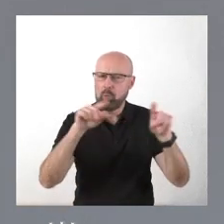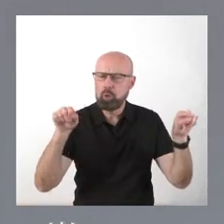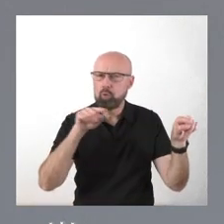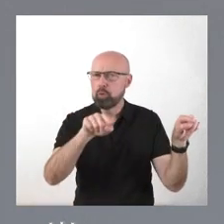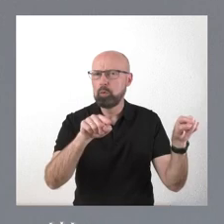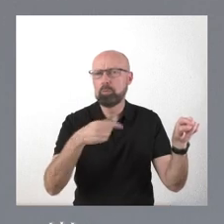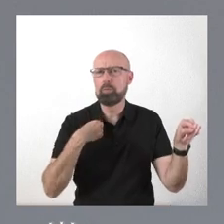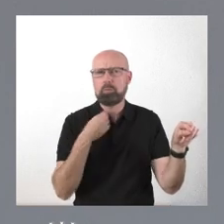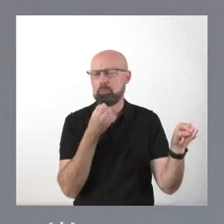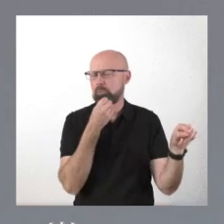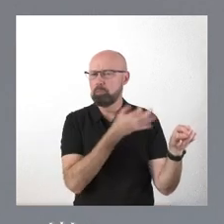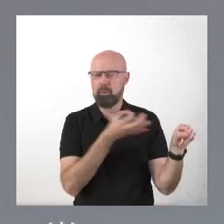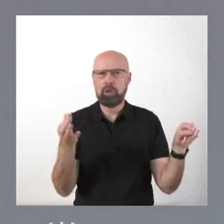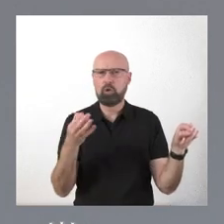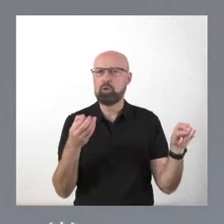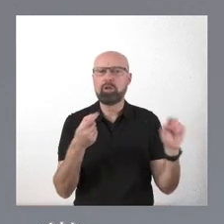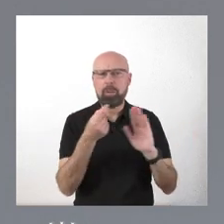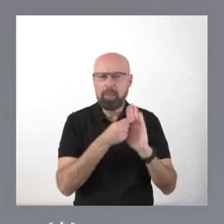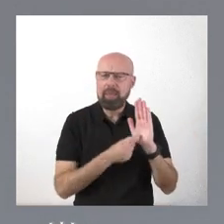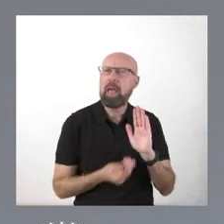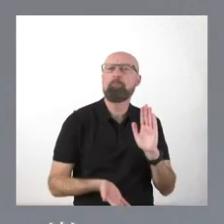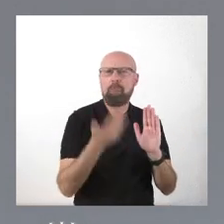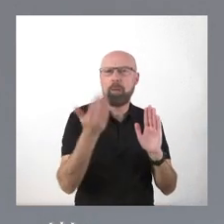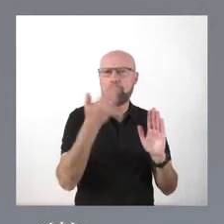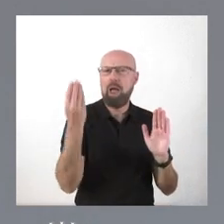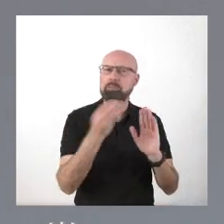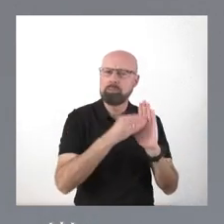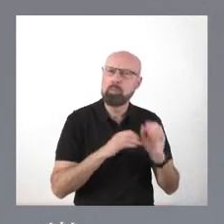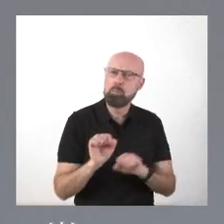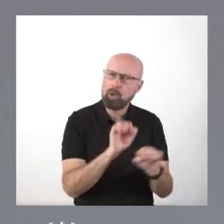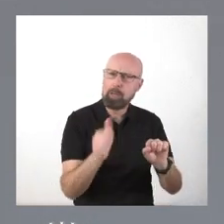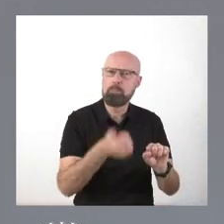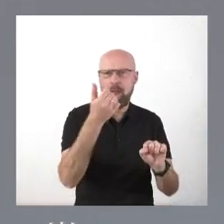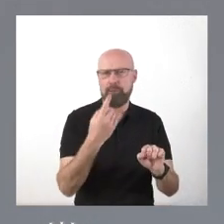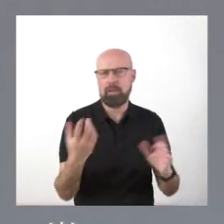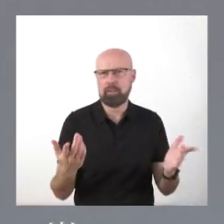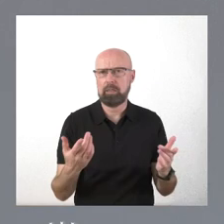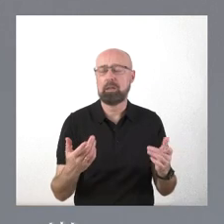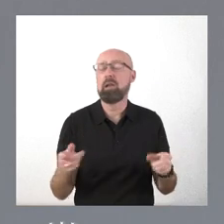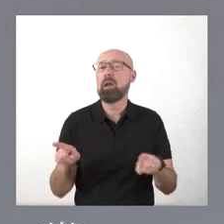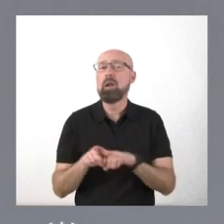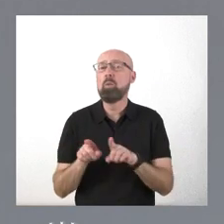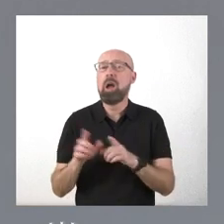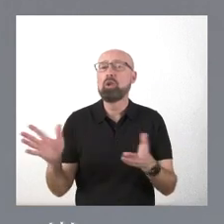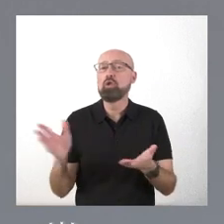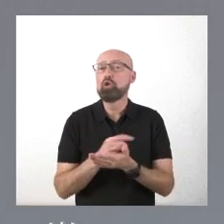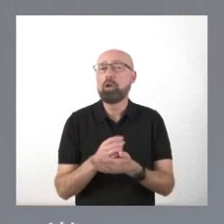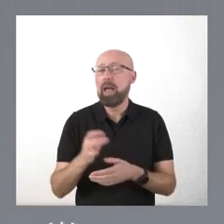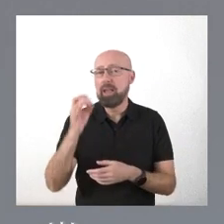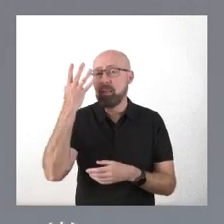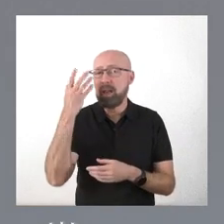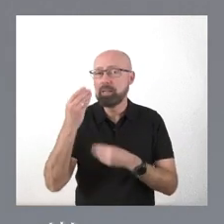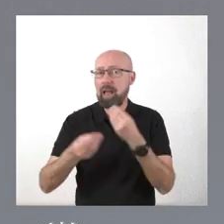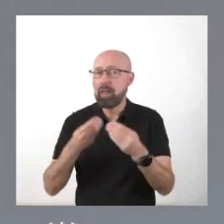me parecerán pocas. A mí siempre me parecerán pocas. Entonces, como todas las iniciativas que se toman mejoran lo que había